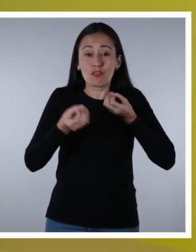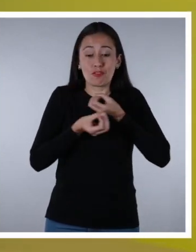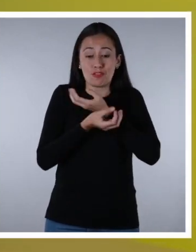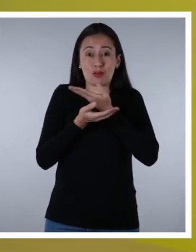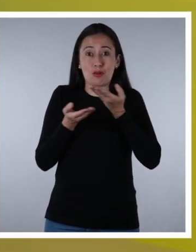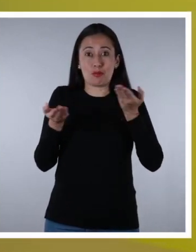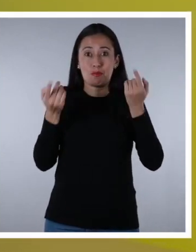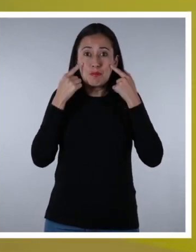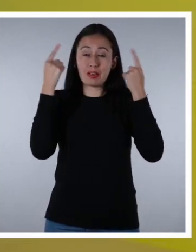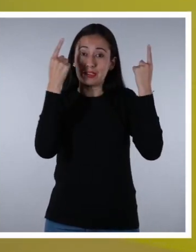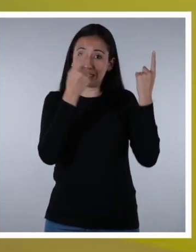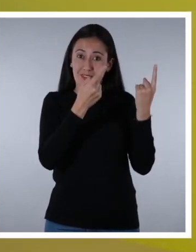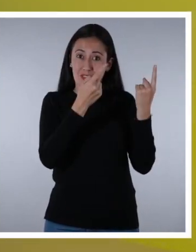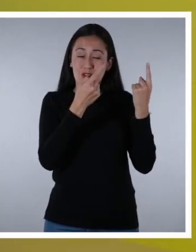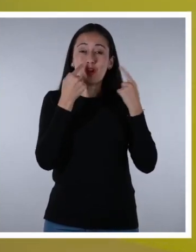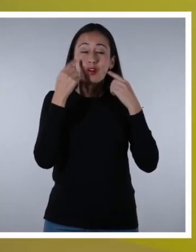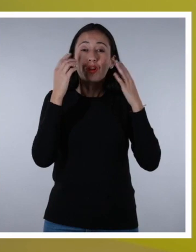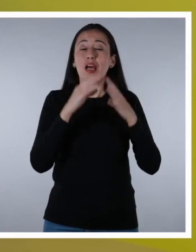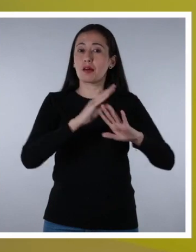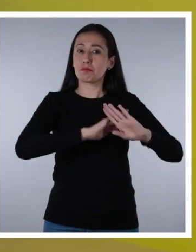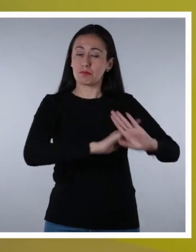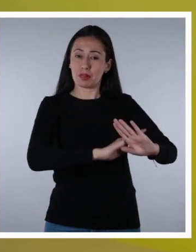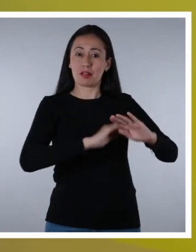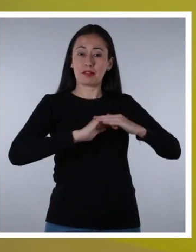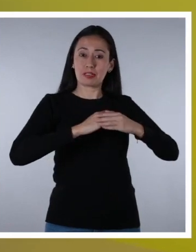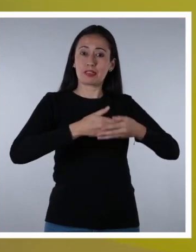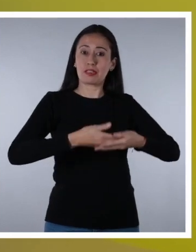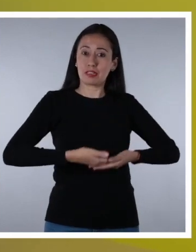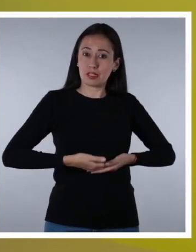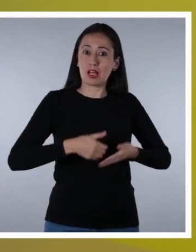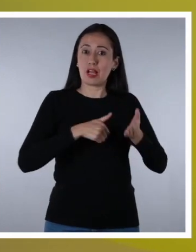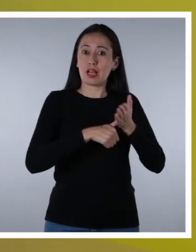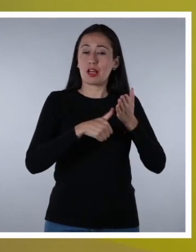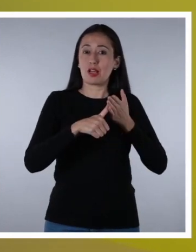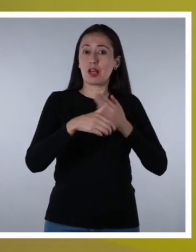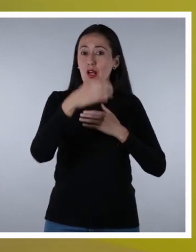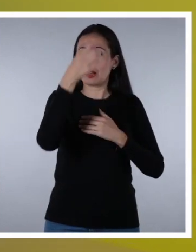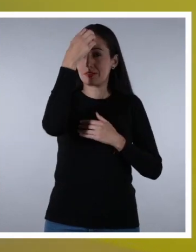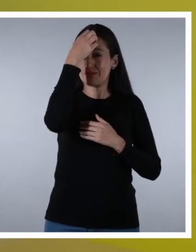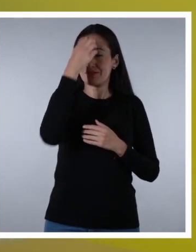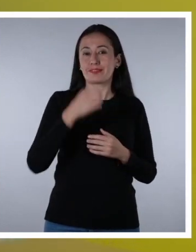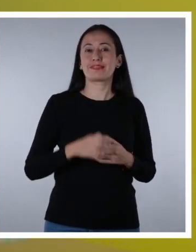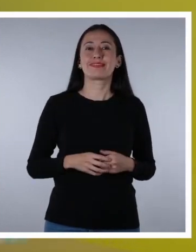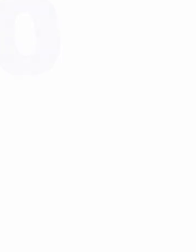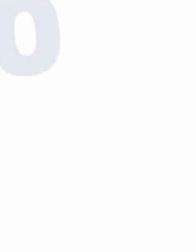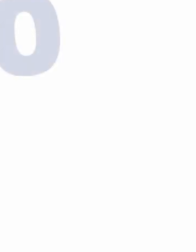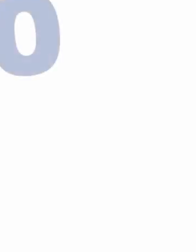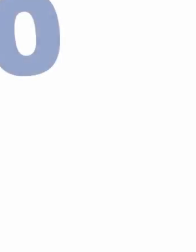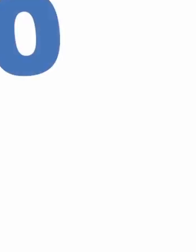comparto el enlace de acceso a la Guía de Prevención del Embarazo Adolescente del Ministerio de Educación del Ecuador.